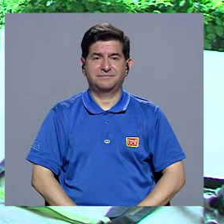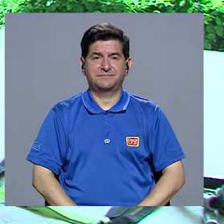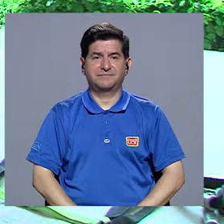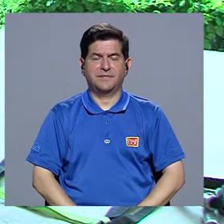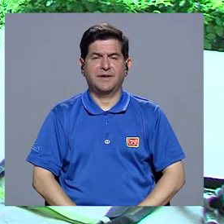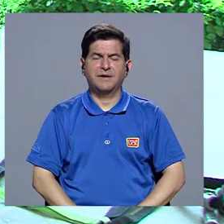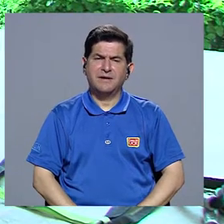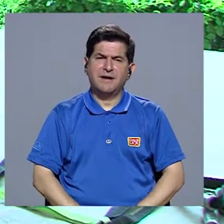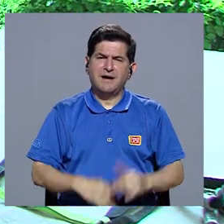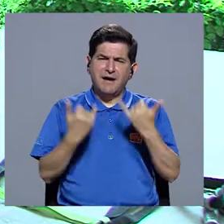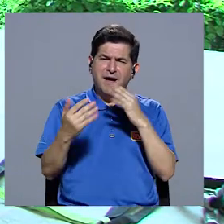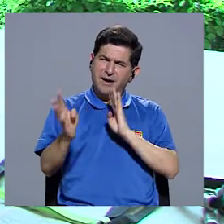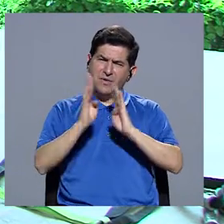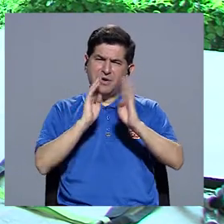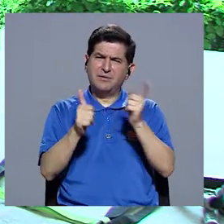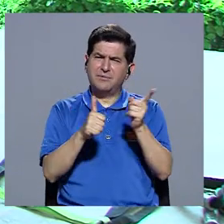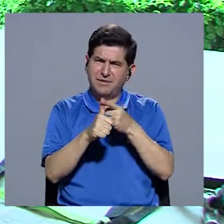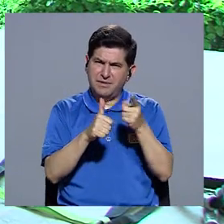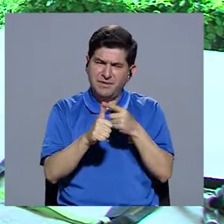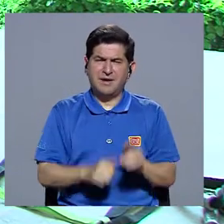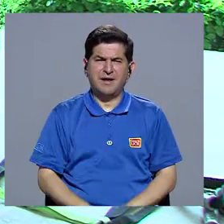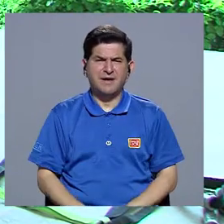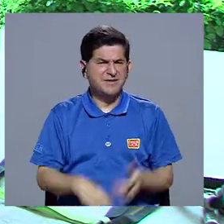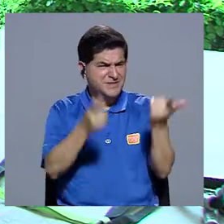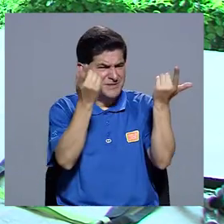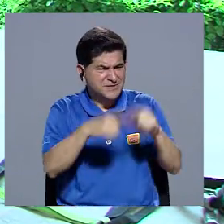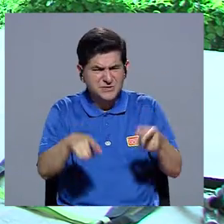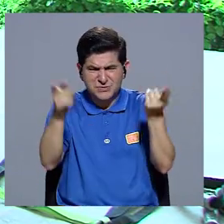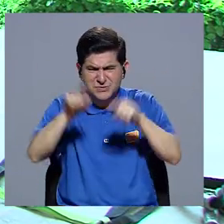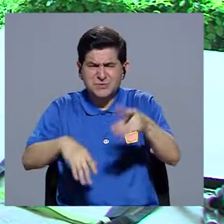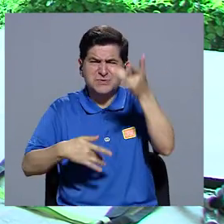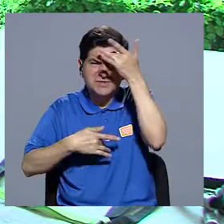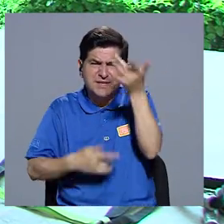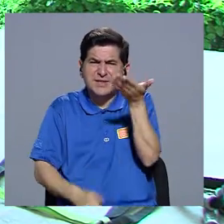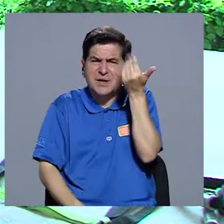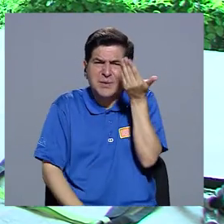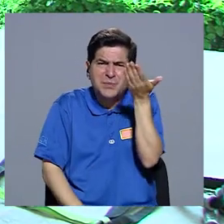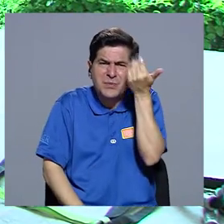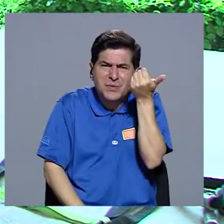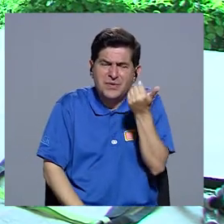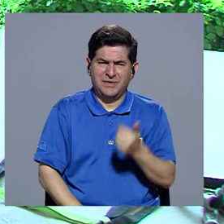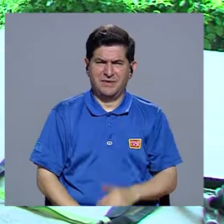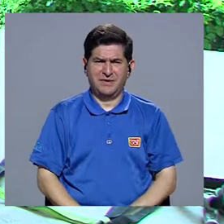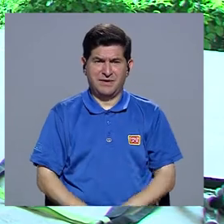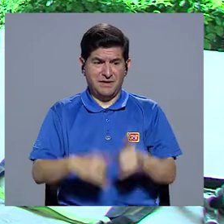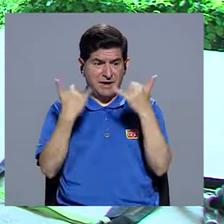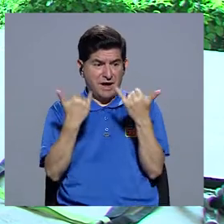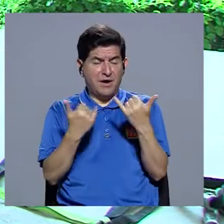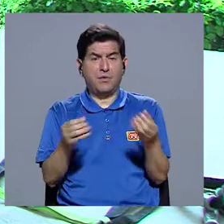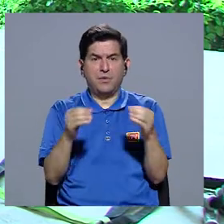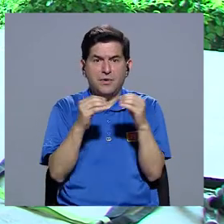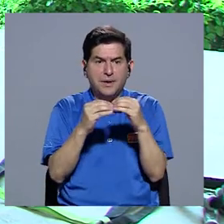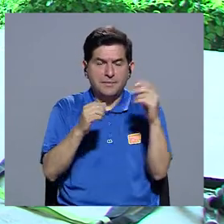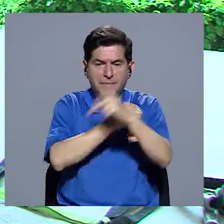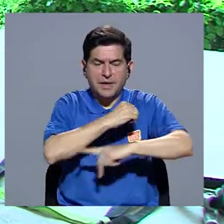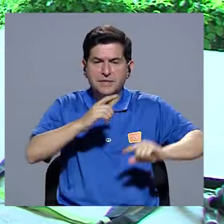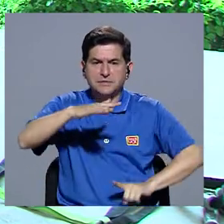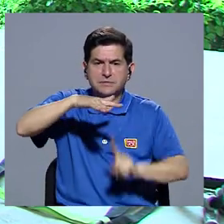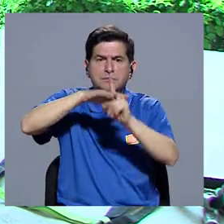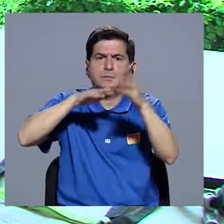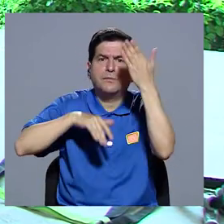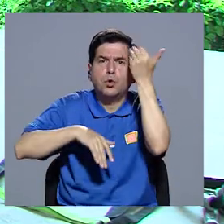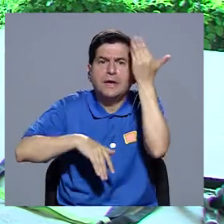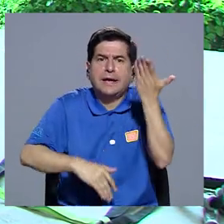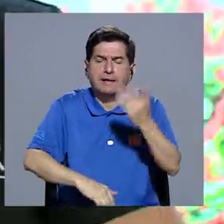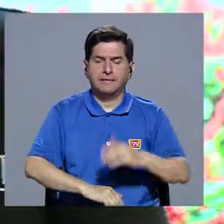Hablemos un poquito, tal vez primero, de por qué se están presentando esas enfermedades ahora más en el país. Ok.